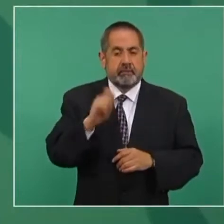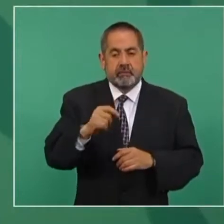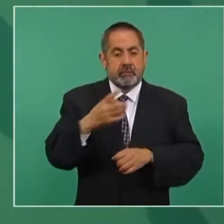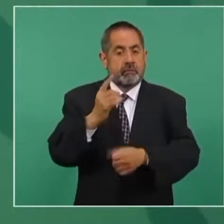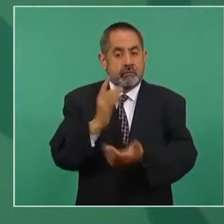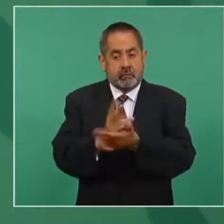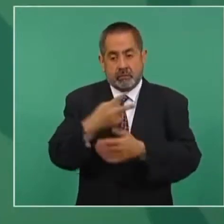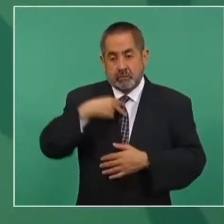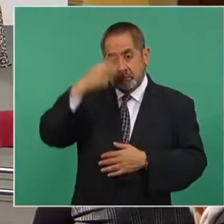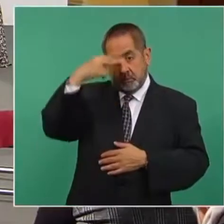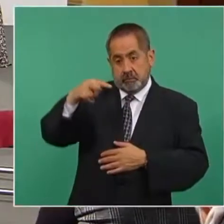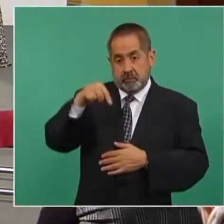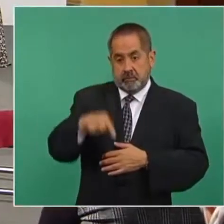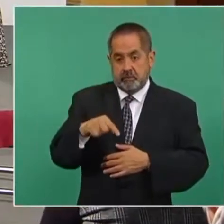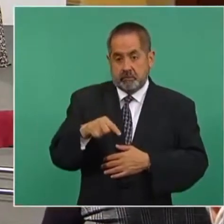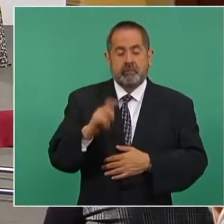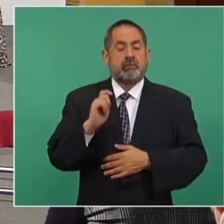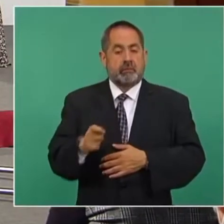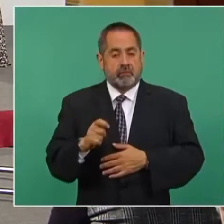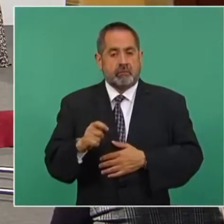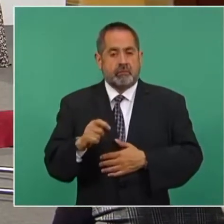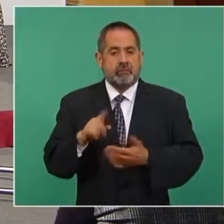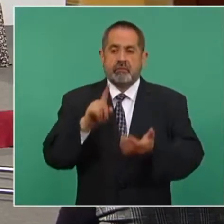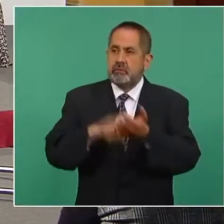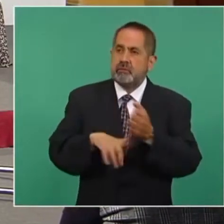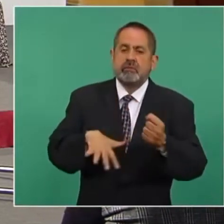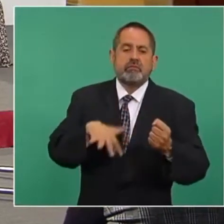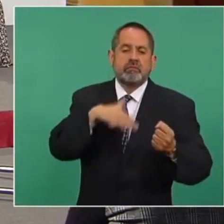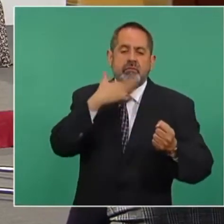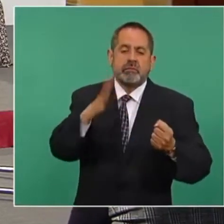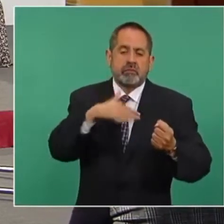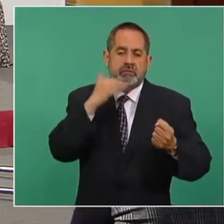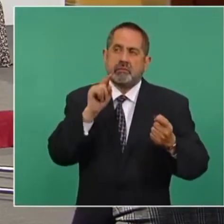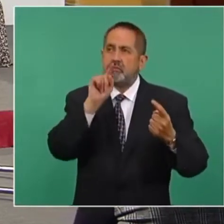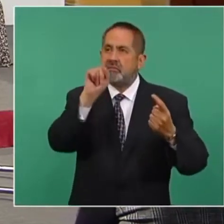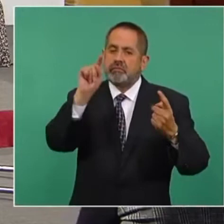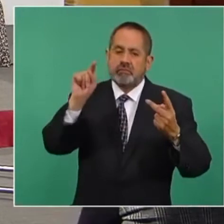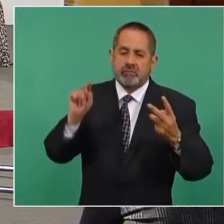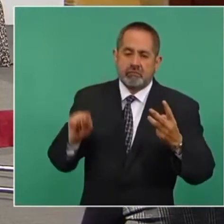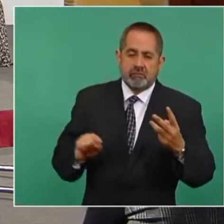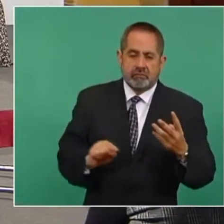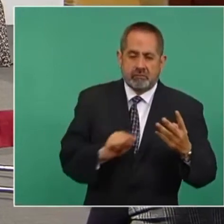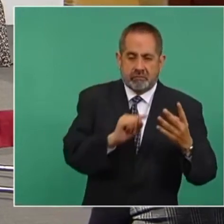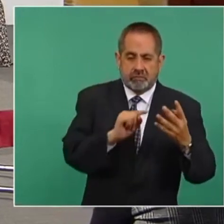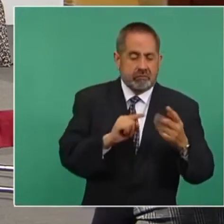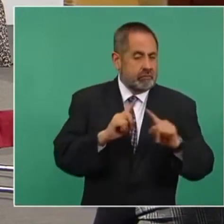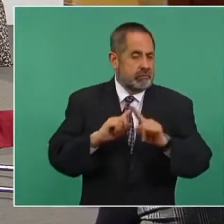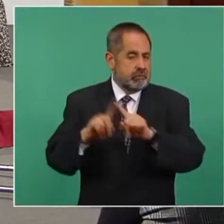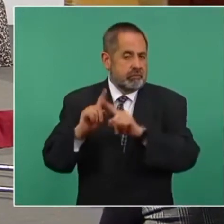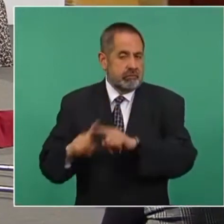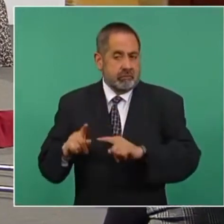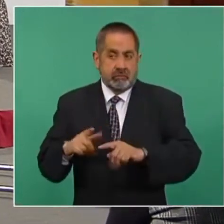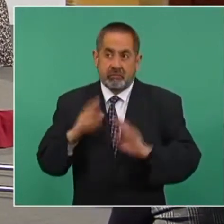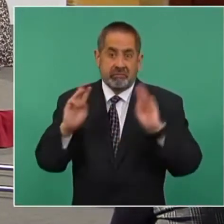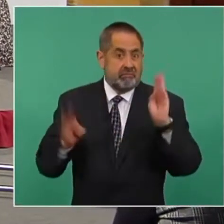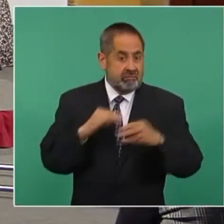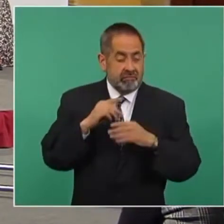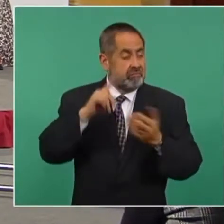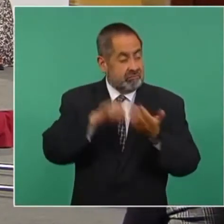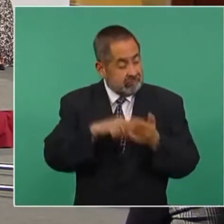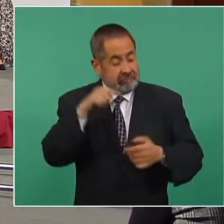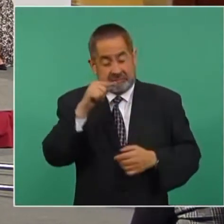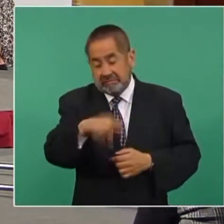México, es un sistema de corrupción de dimensiones mundiales,